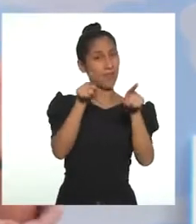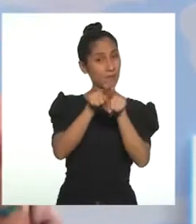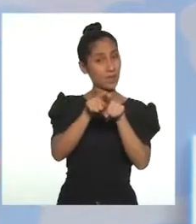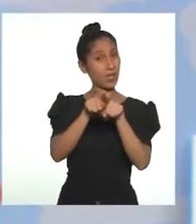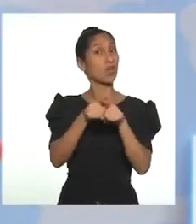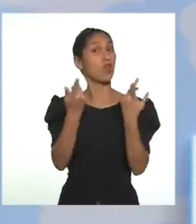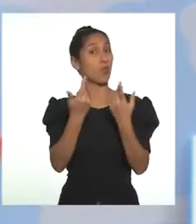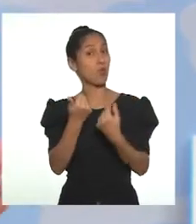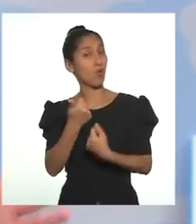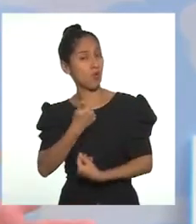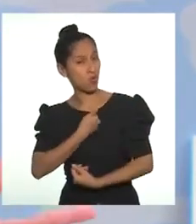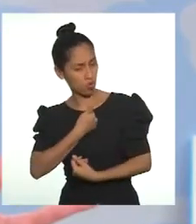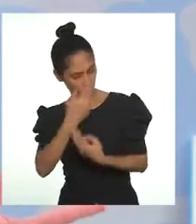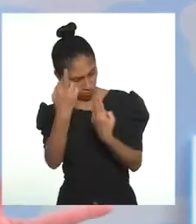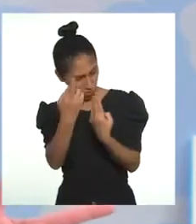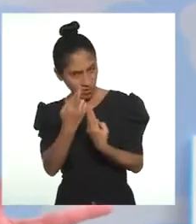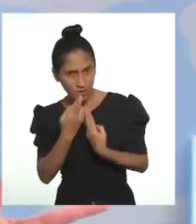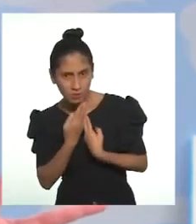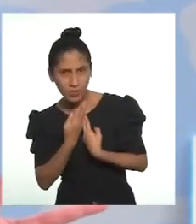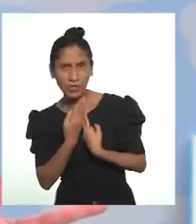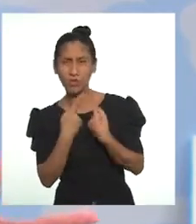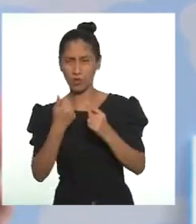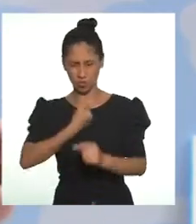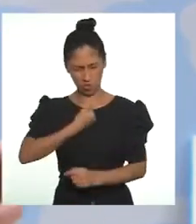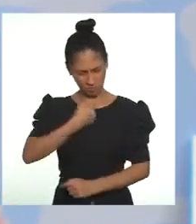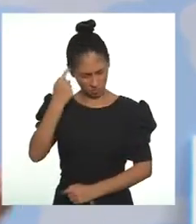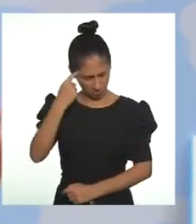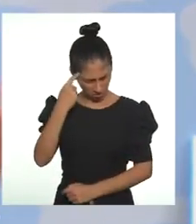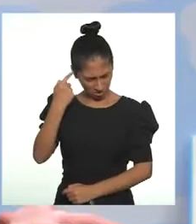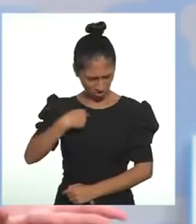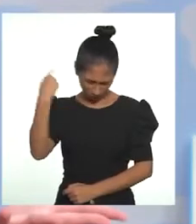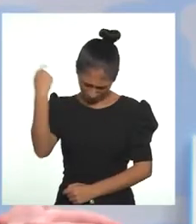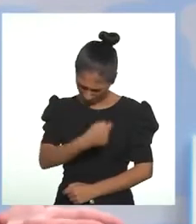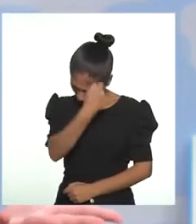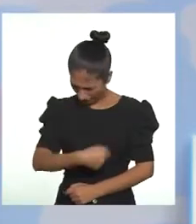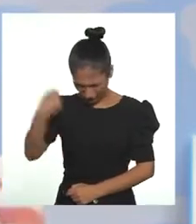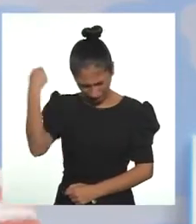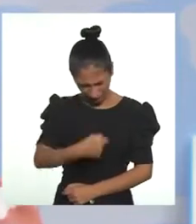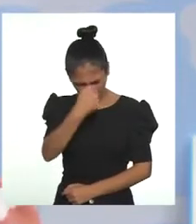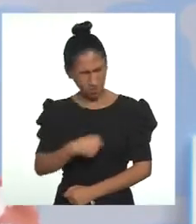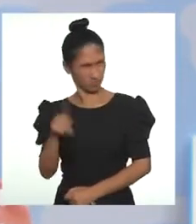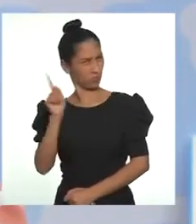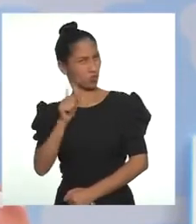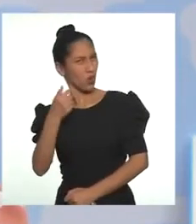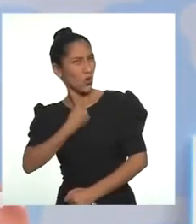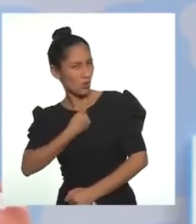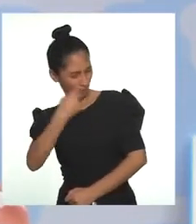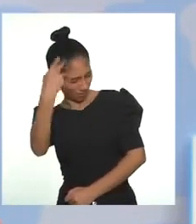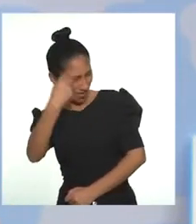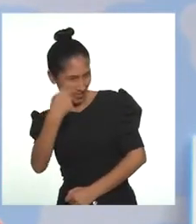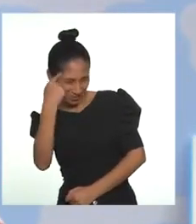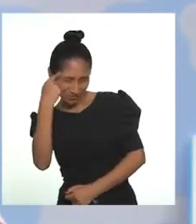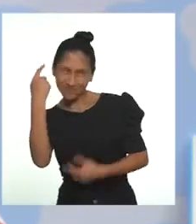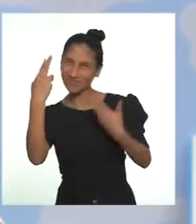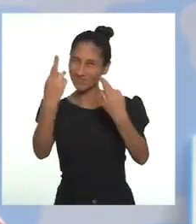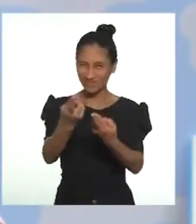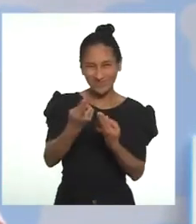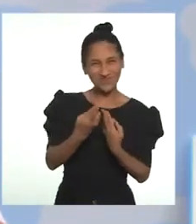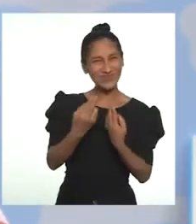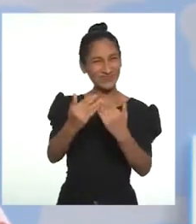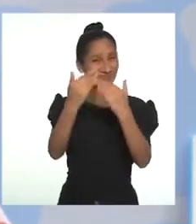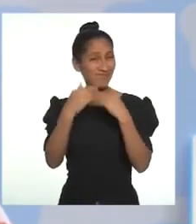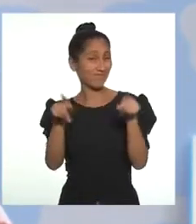No hay que ser tan duros con nosotras y nosotros mismos, ni criticarnos tanto. Por último, a veces los